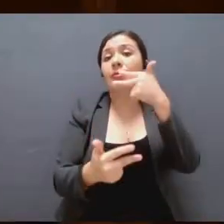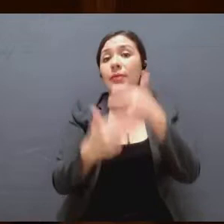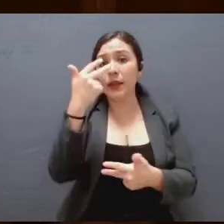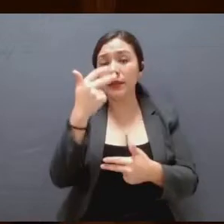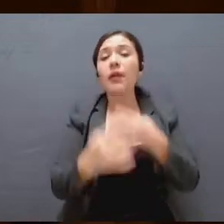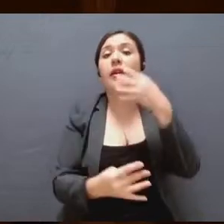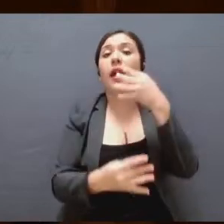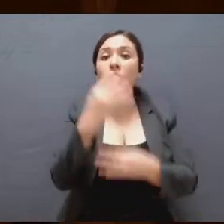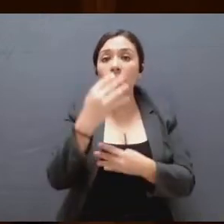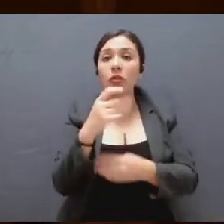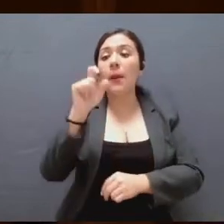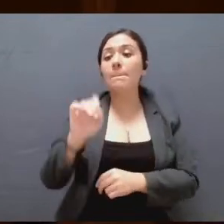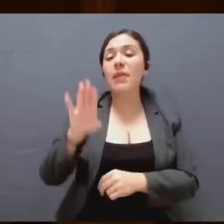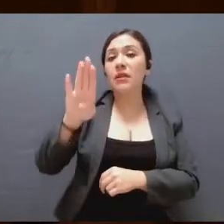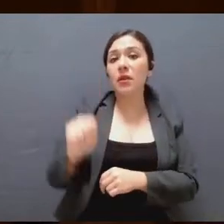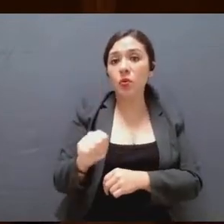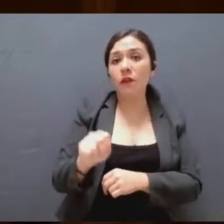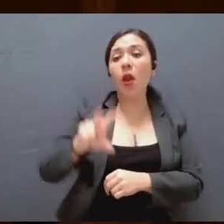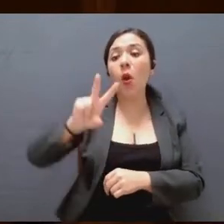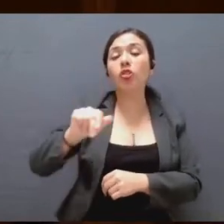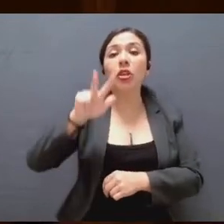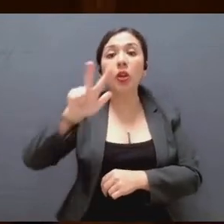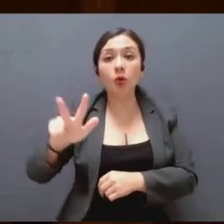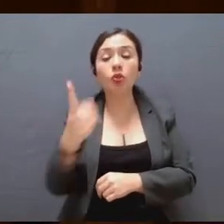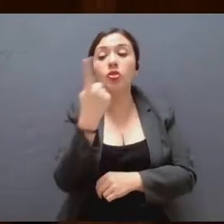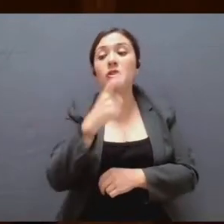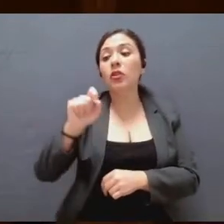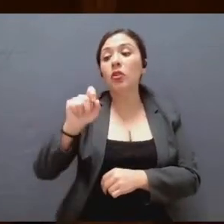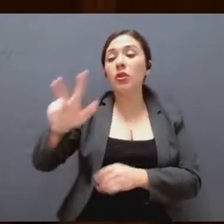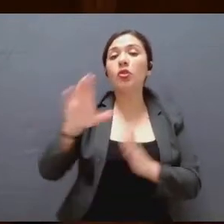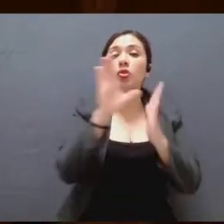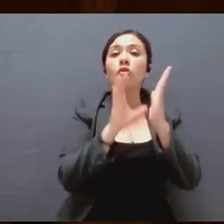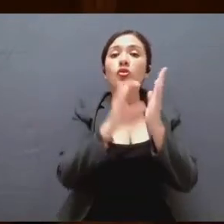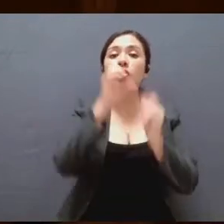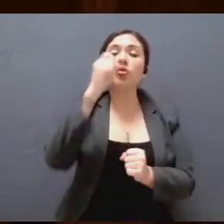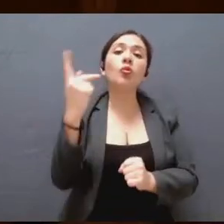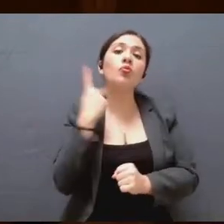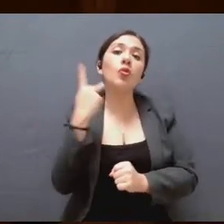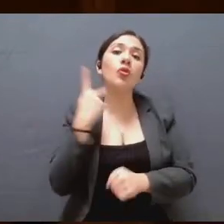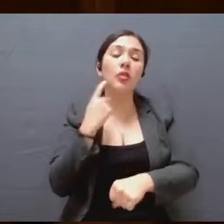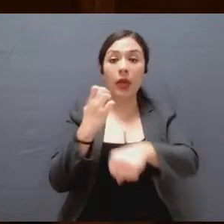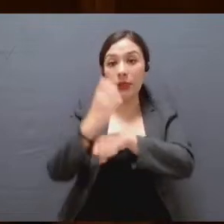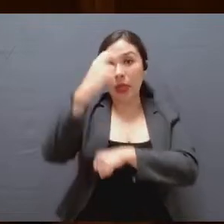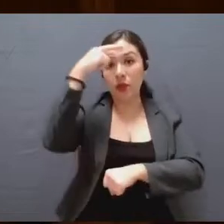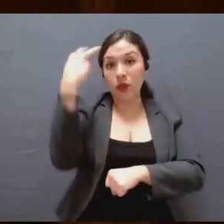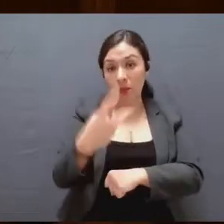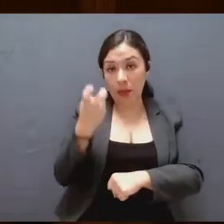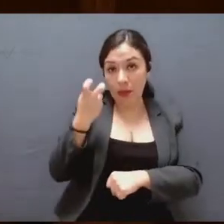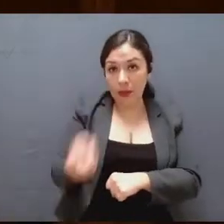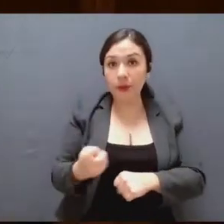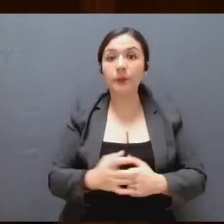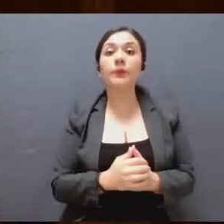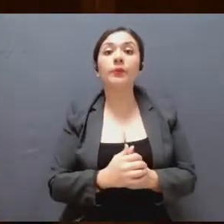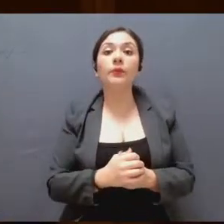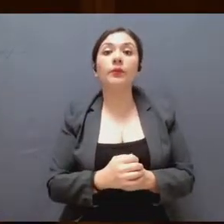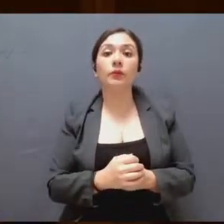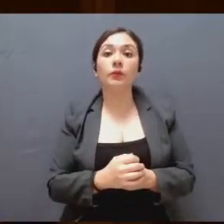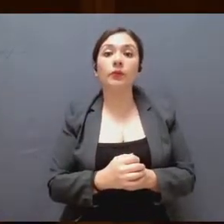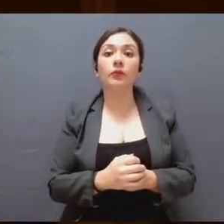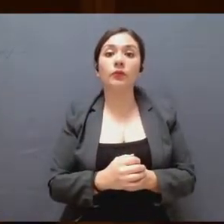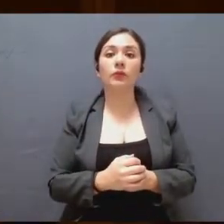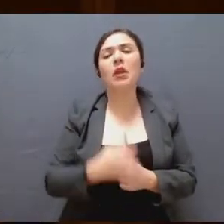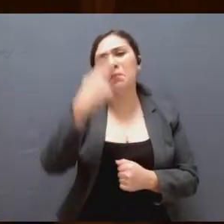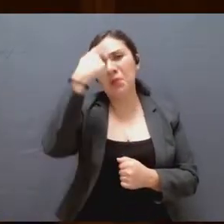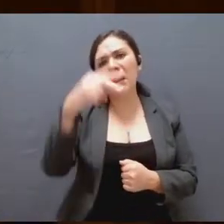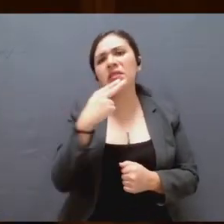14, 29, 88 y 128 de la Constitución Política del Estado Libre y Soberano de México, en materia